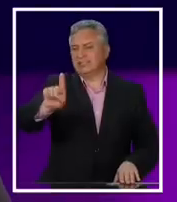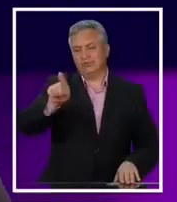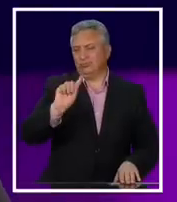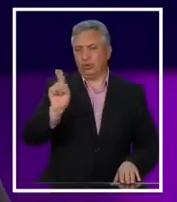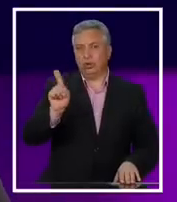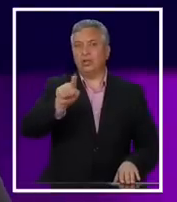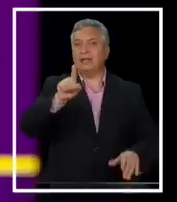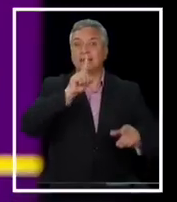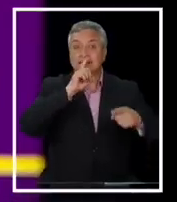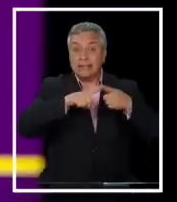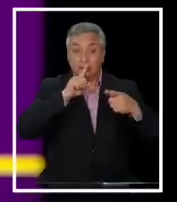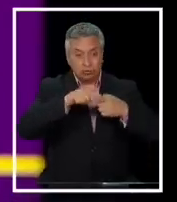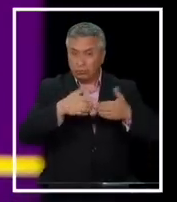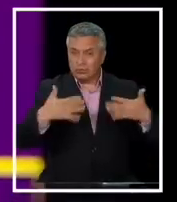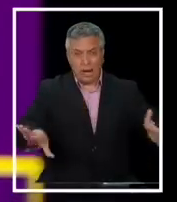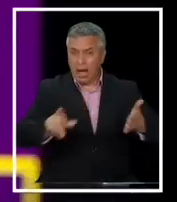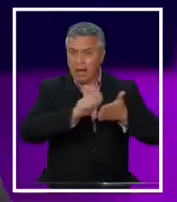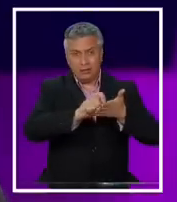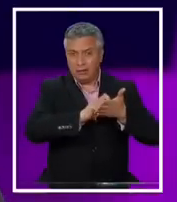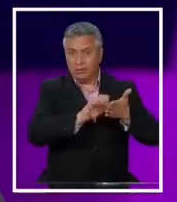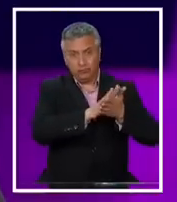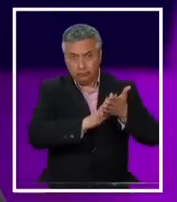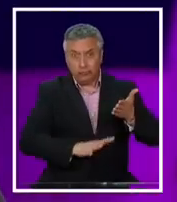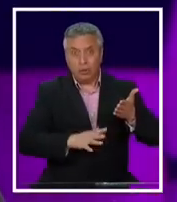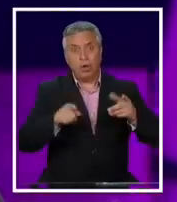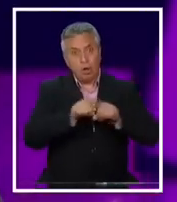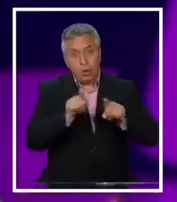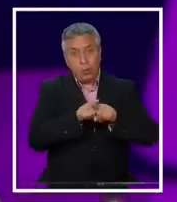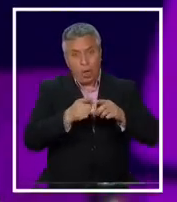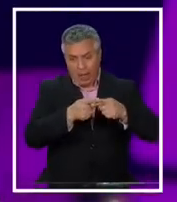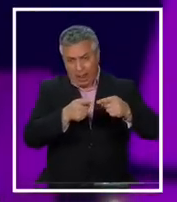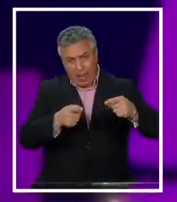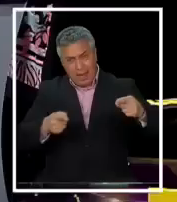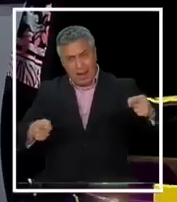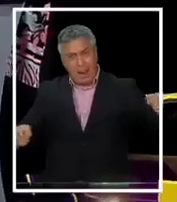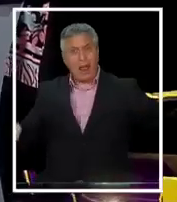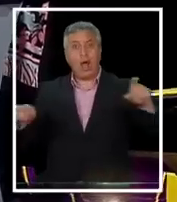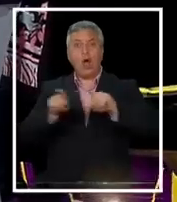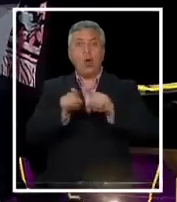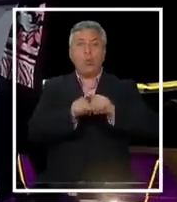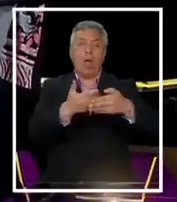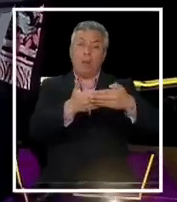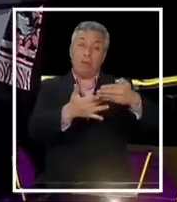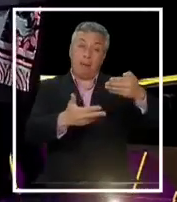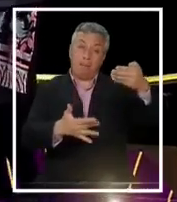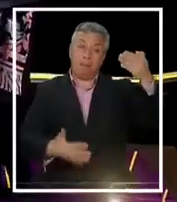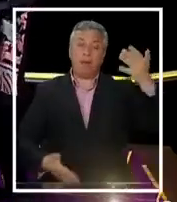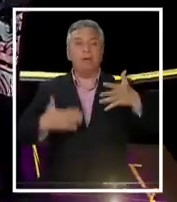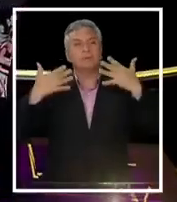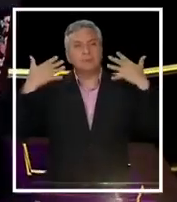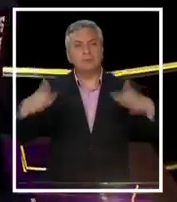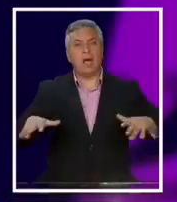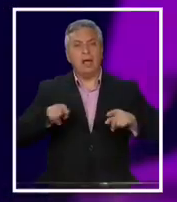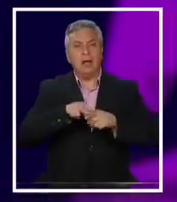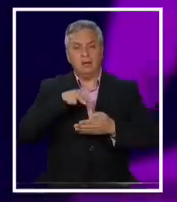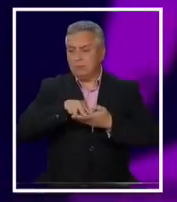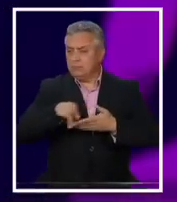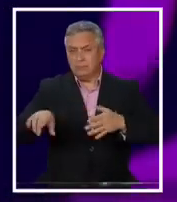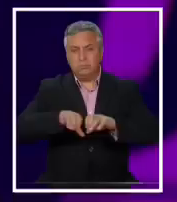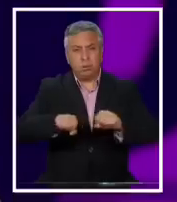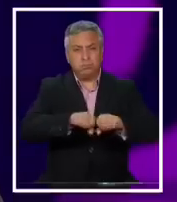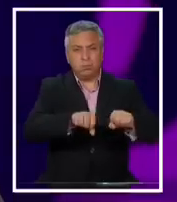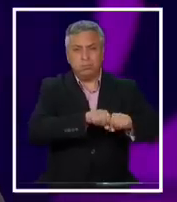el texto está escrito y aunque hiciéramos una larga lista de supermercados, ya las posiciones están tomadas porque aquí